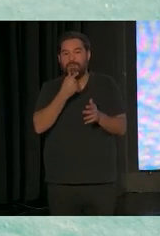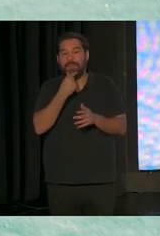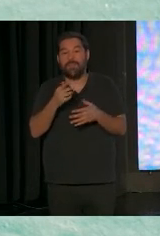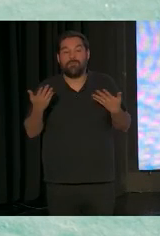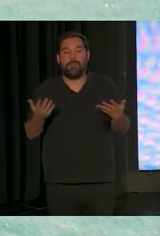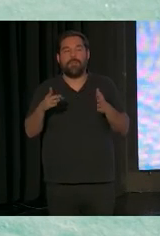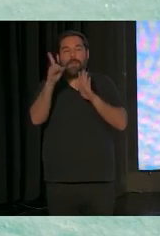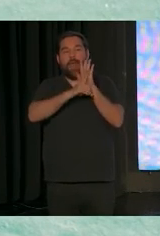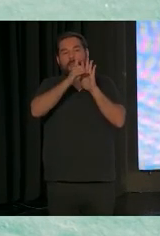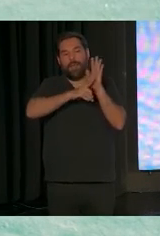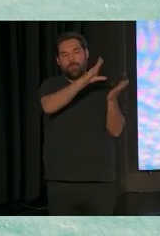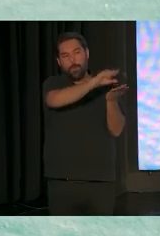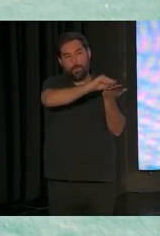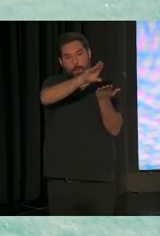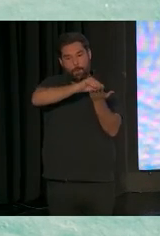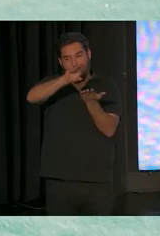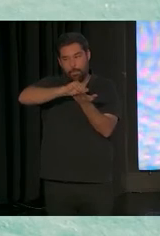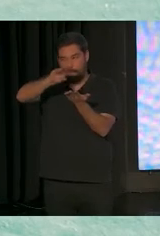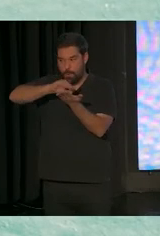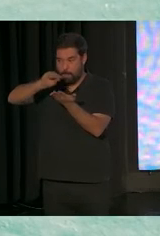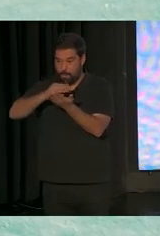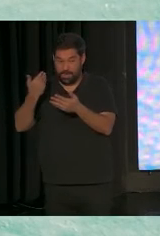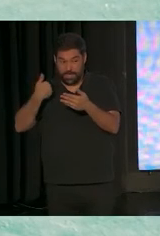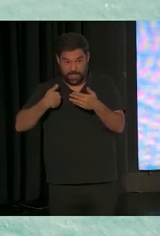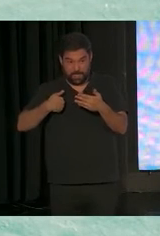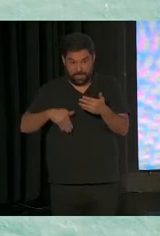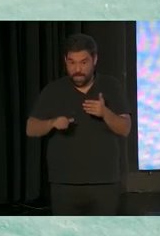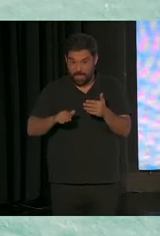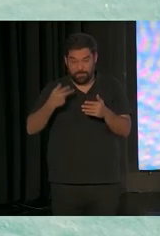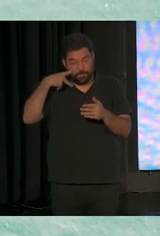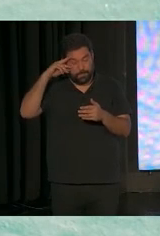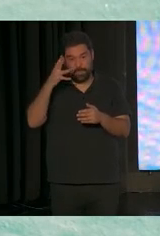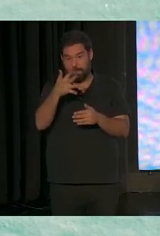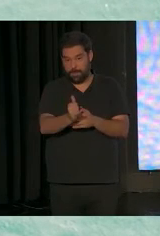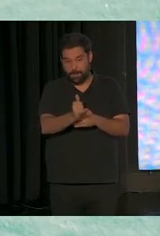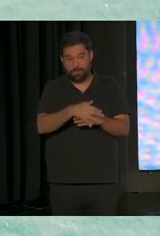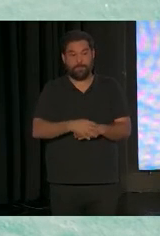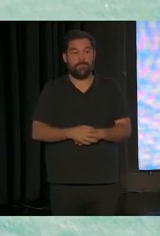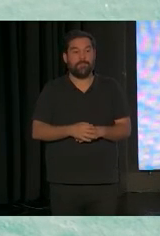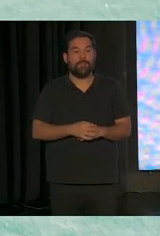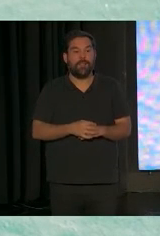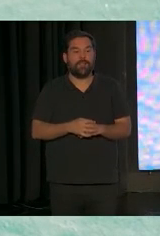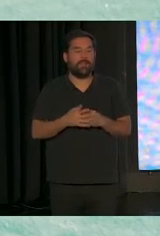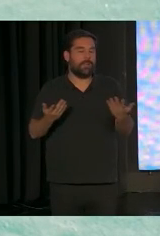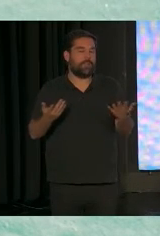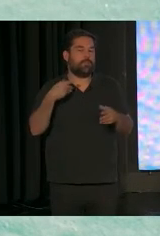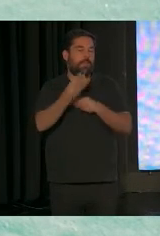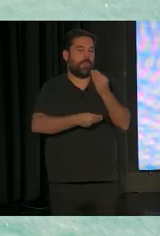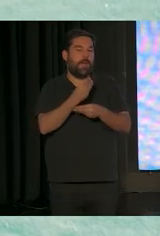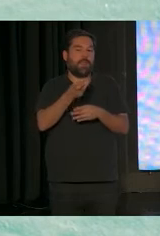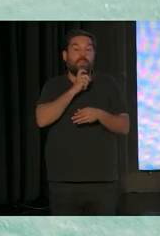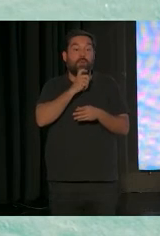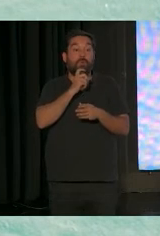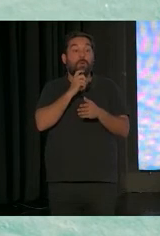recoger datos con estudios ya validados desde hace muchos años. ¿Y cómo tenemos que implementar? En la